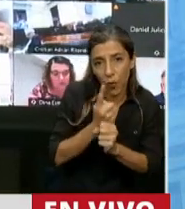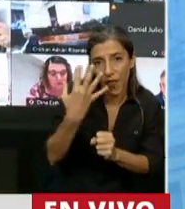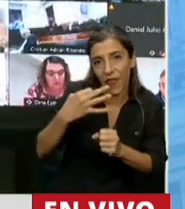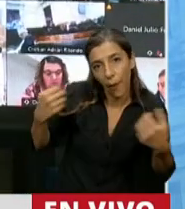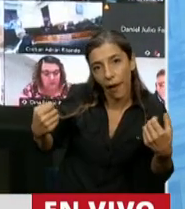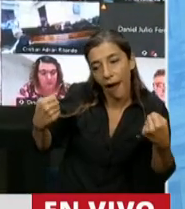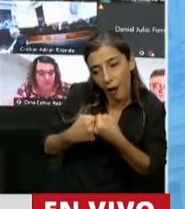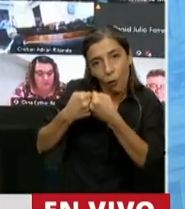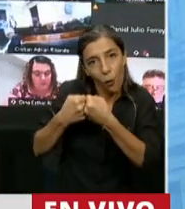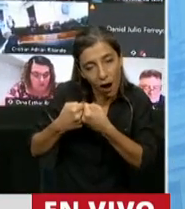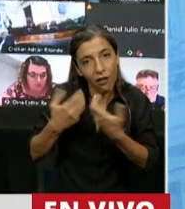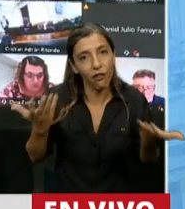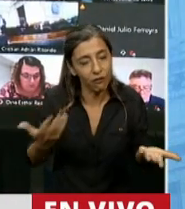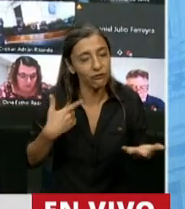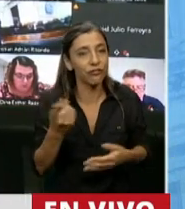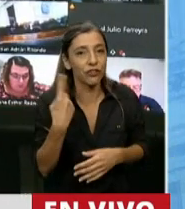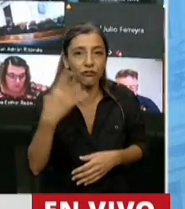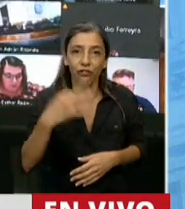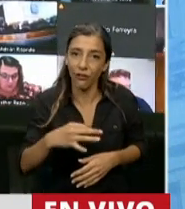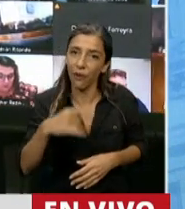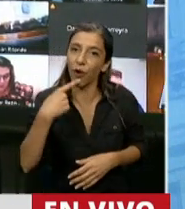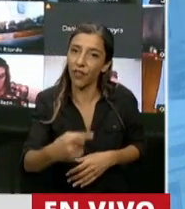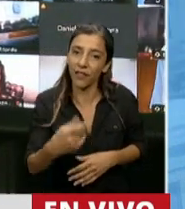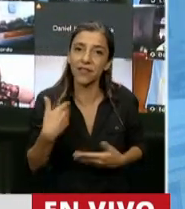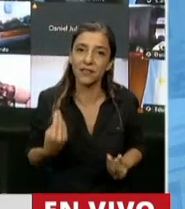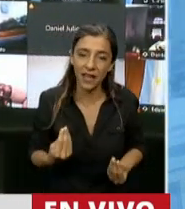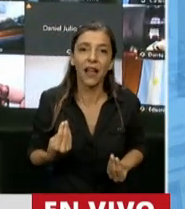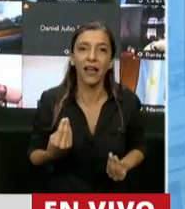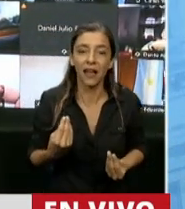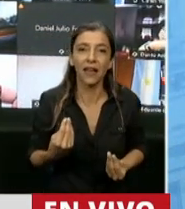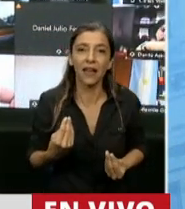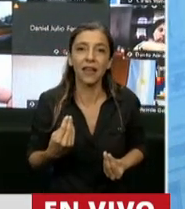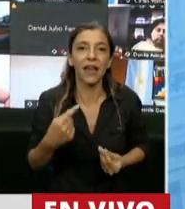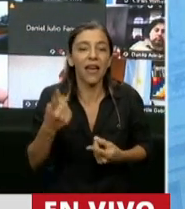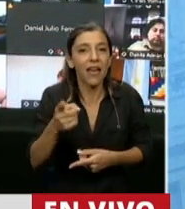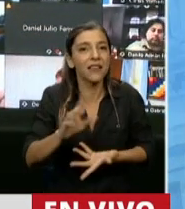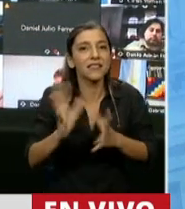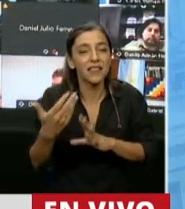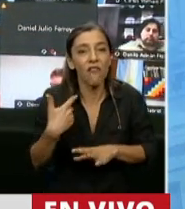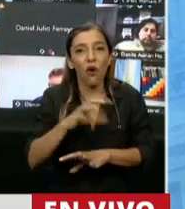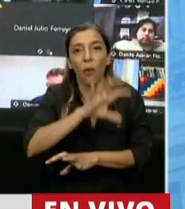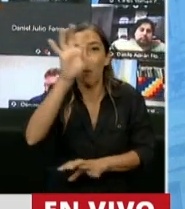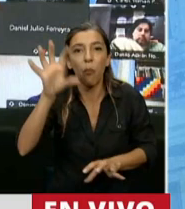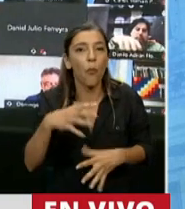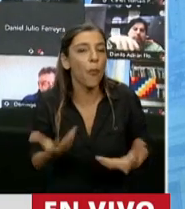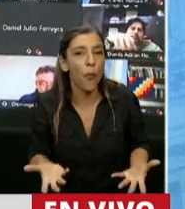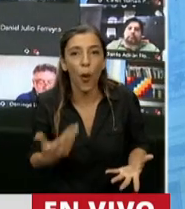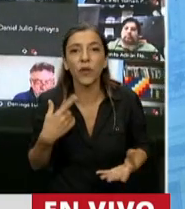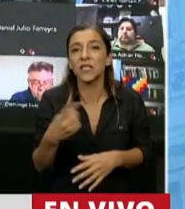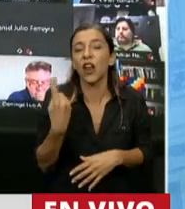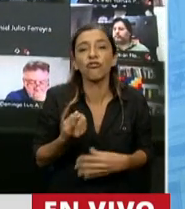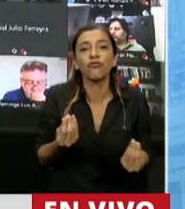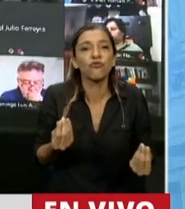sin lugar a dudas, y que tenemos que mencionar, es el de la intangibilidad de los recursos provinciales. Que la intangibilidad